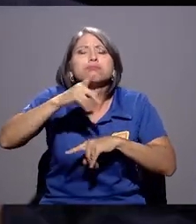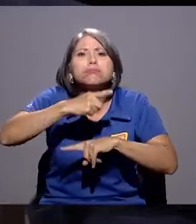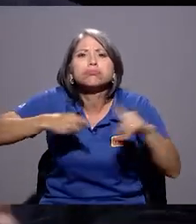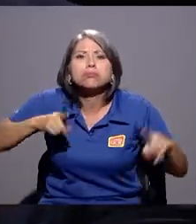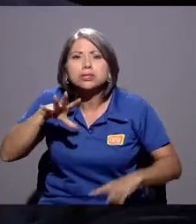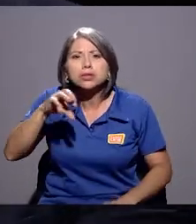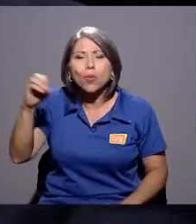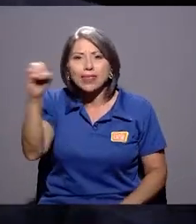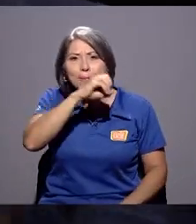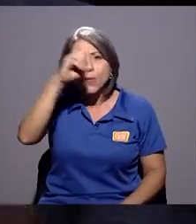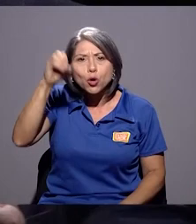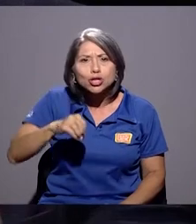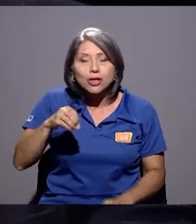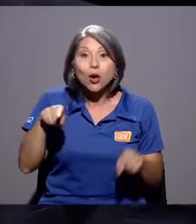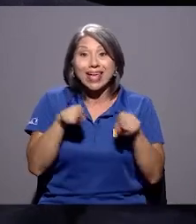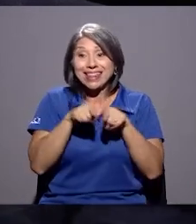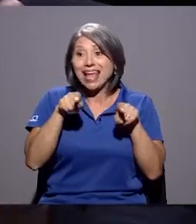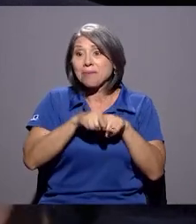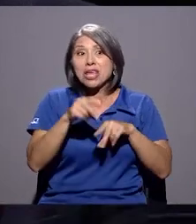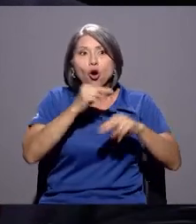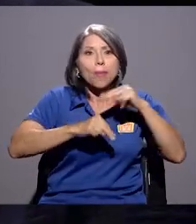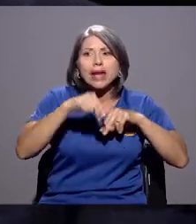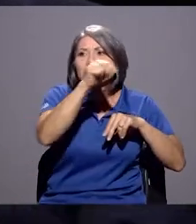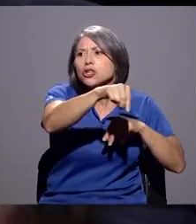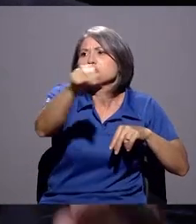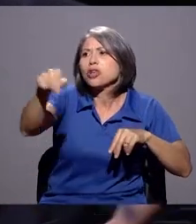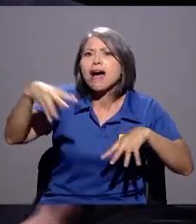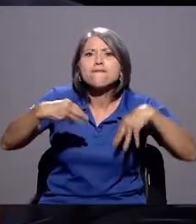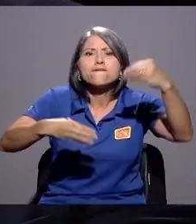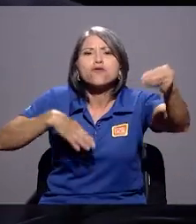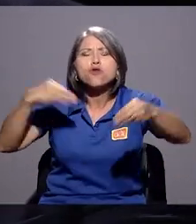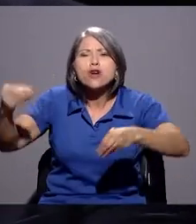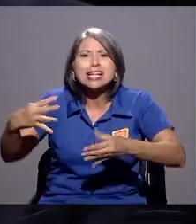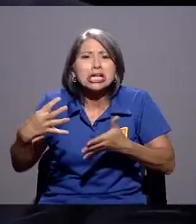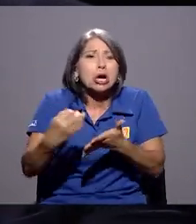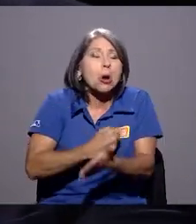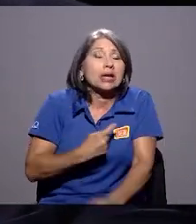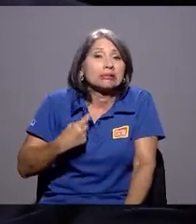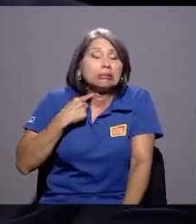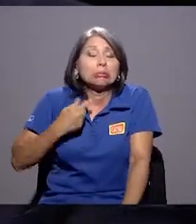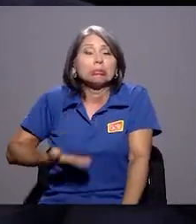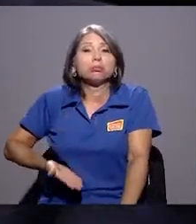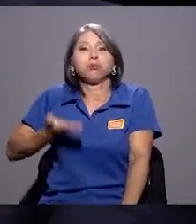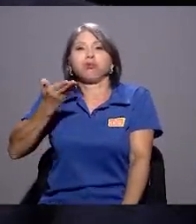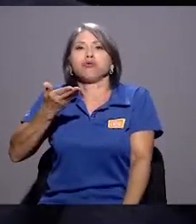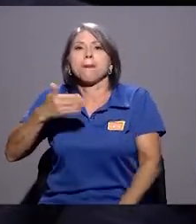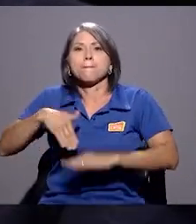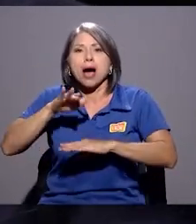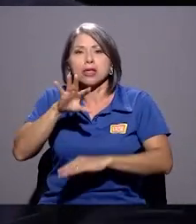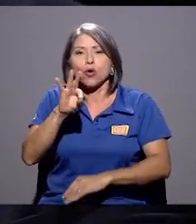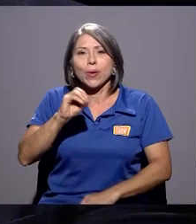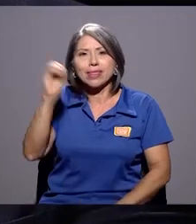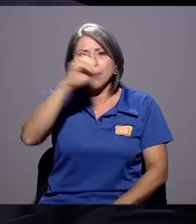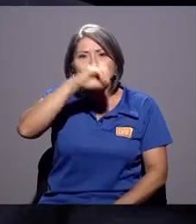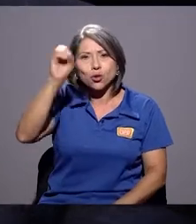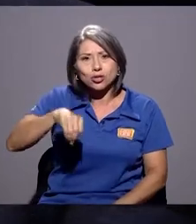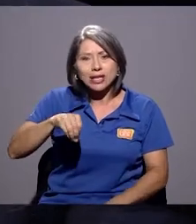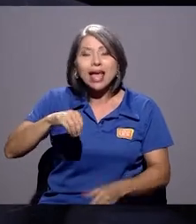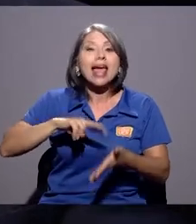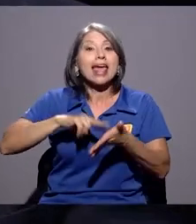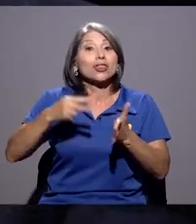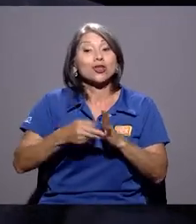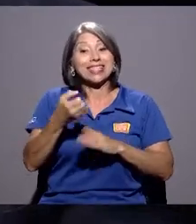tasas de comercios en la calle que superan hasta el 90%. Entonces, fijar una tasa de usura